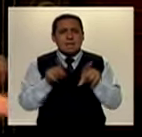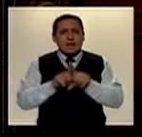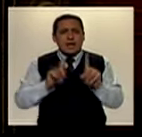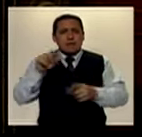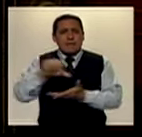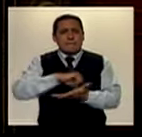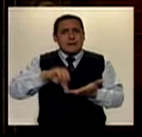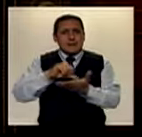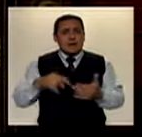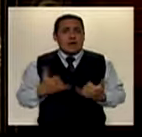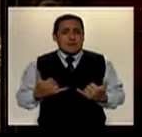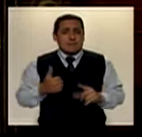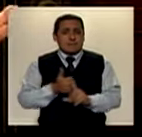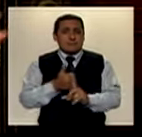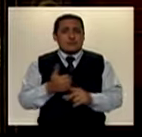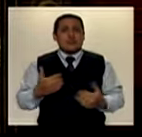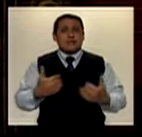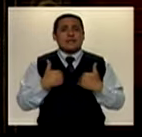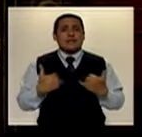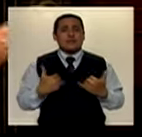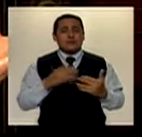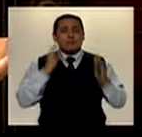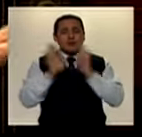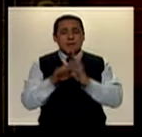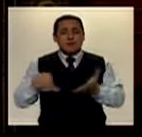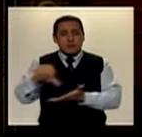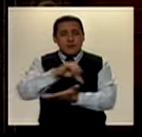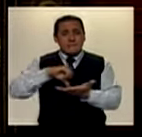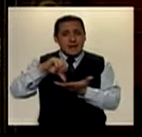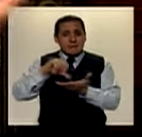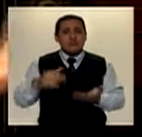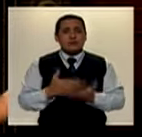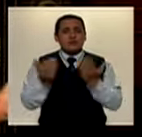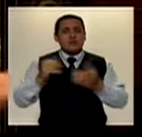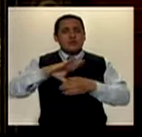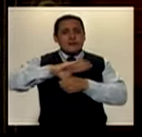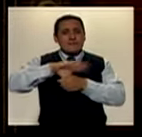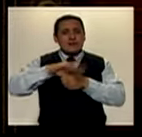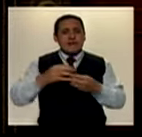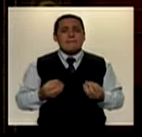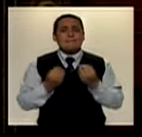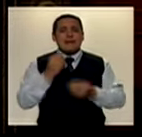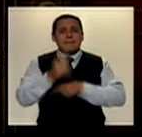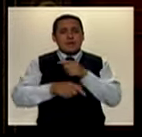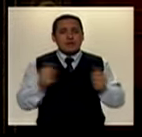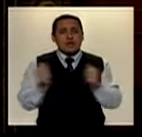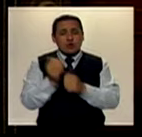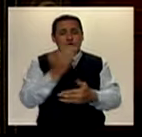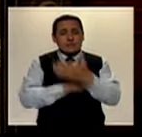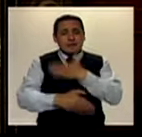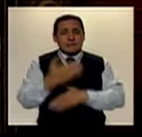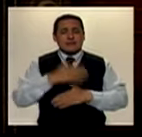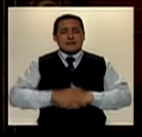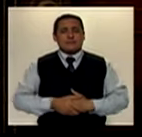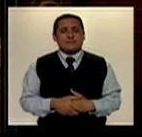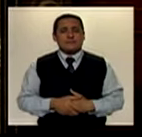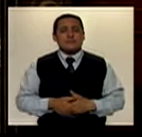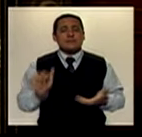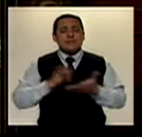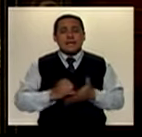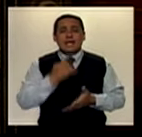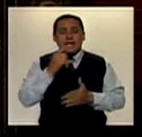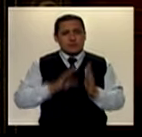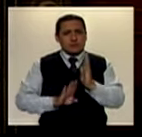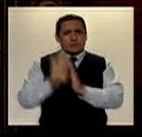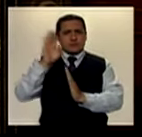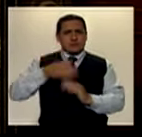algunas plazas, ahora mismo tenemos una plaza donde hay una feria para personas con discapacidad que son